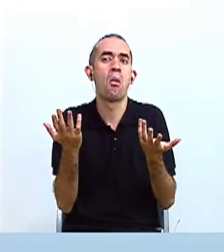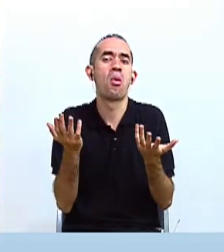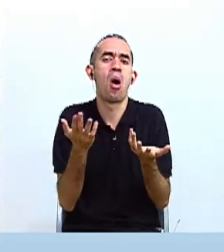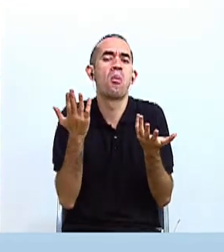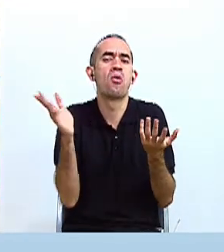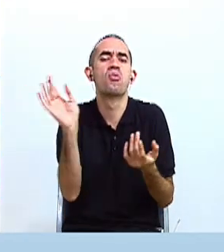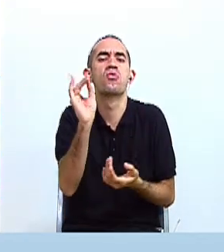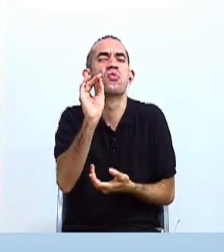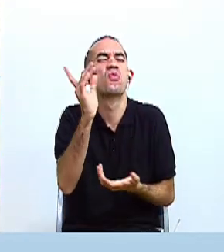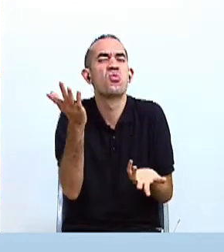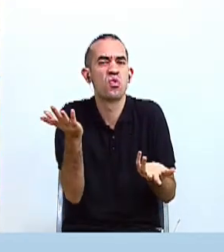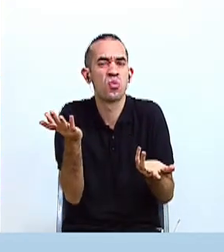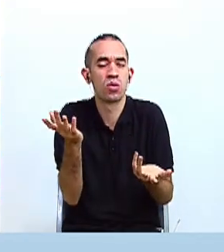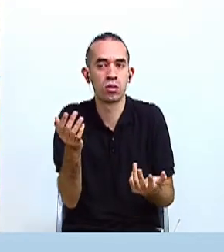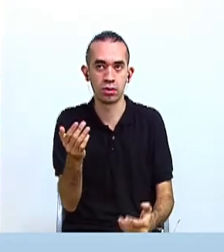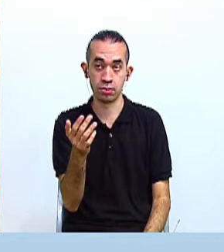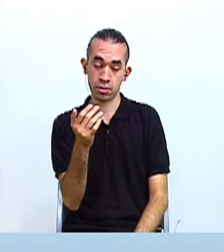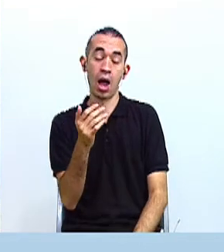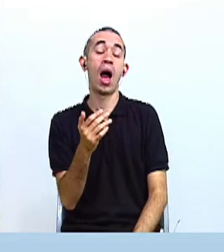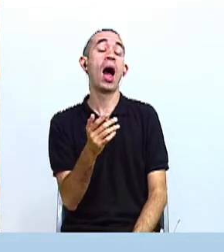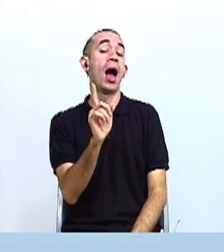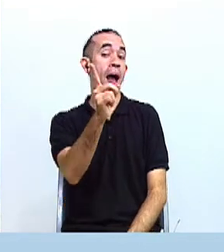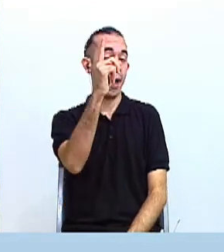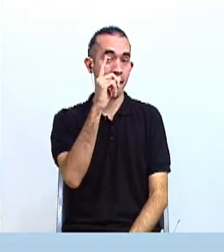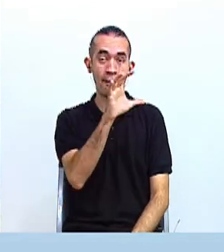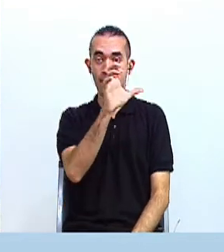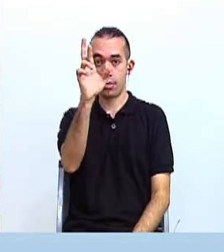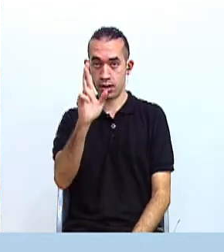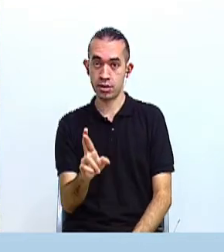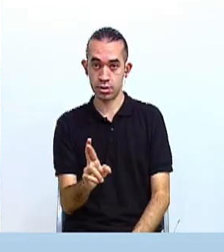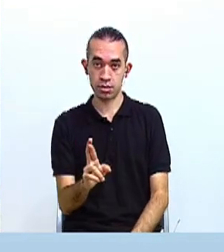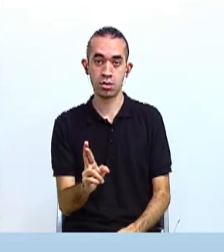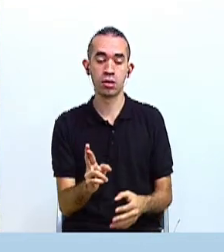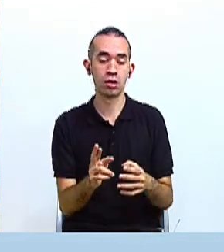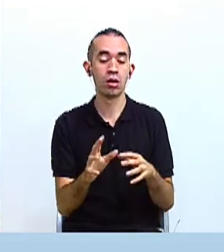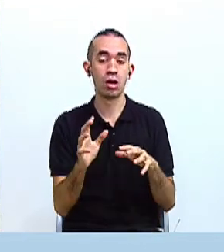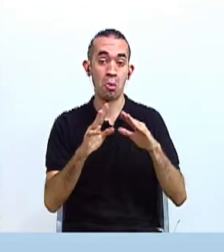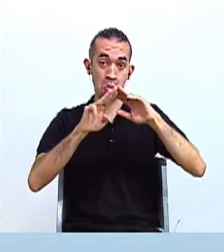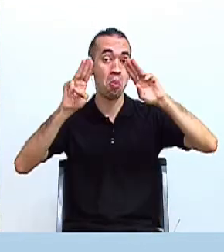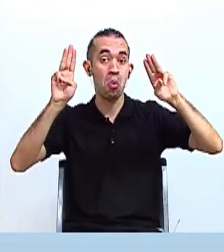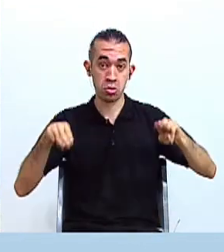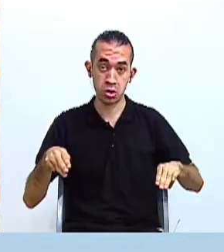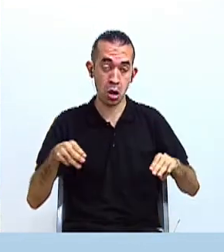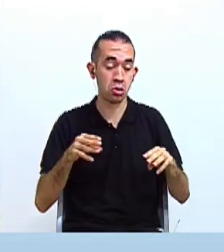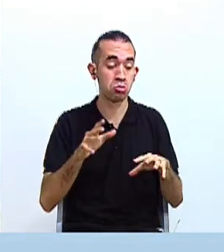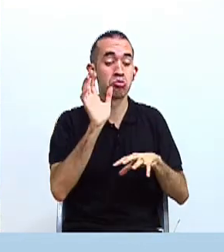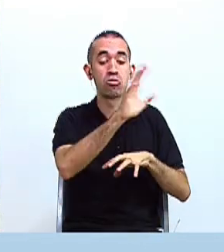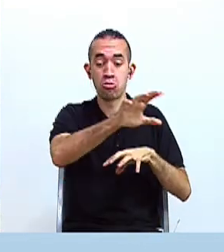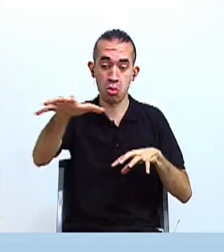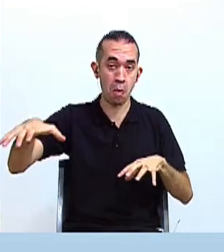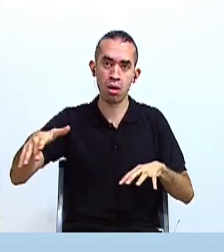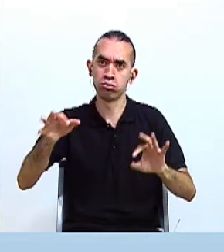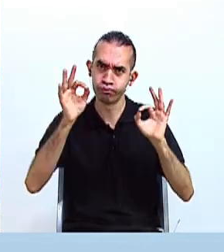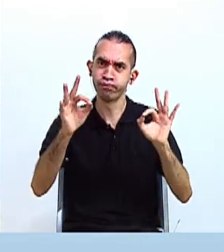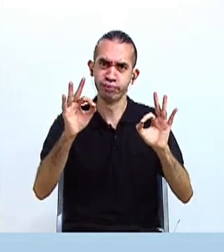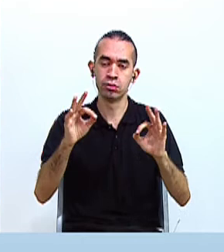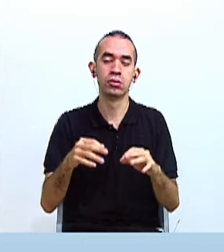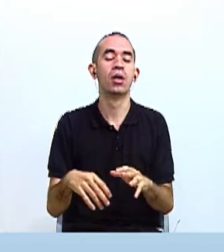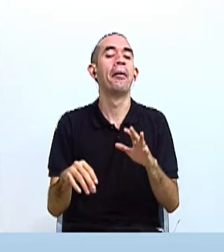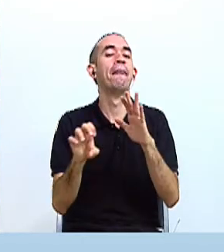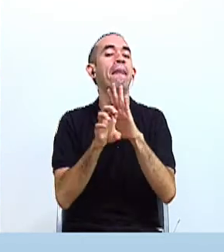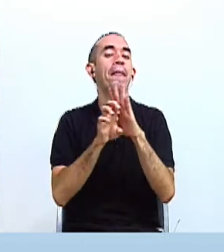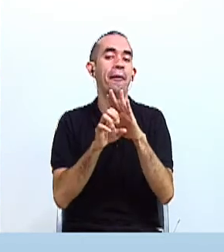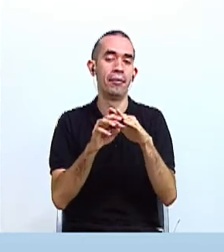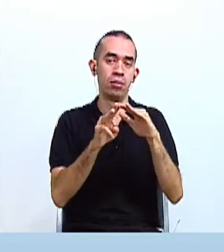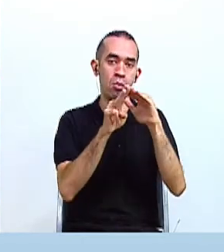¿dónde tenemos que acudir? Por suerte, en Costa Rica tenemos varios museos muy bien equipados. Tenemos, por ejemplo,